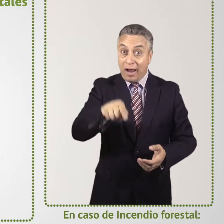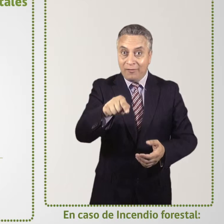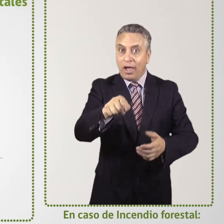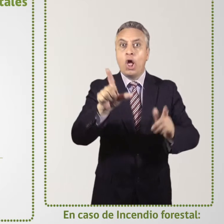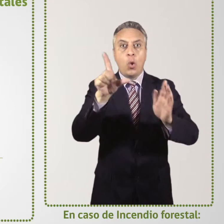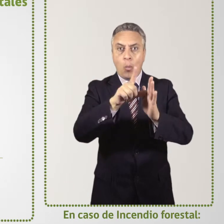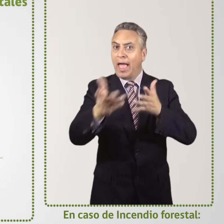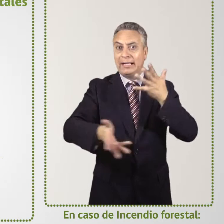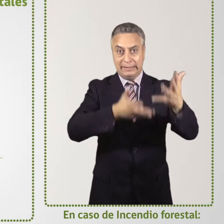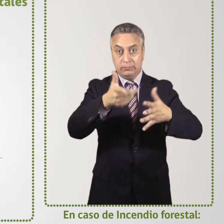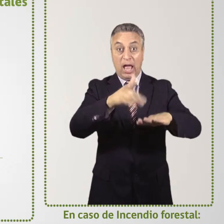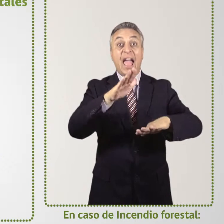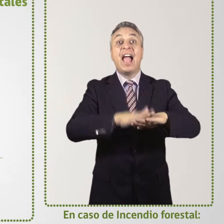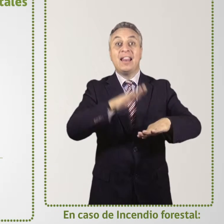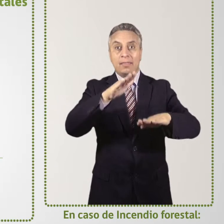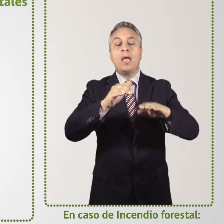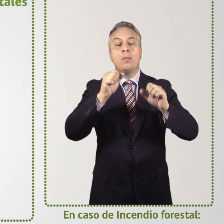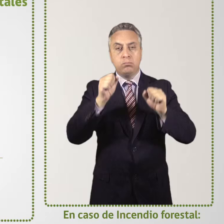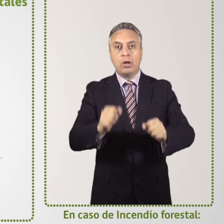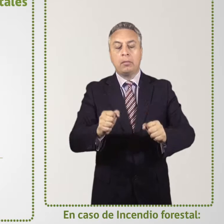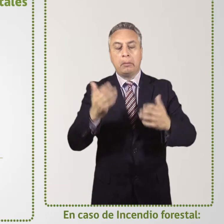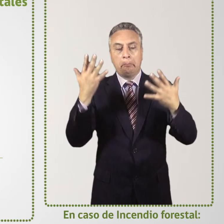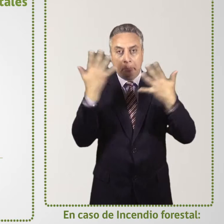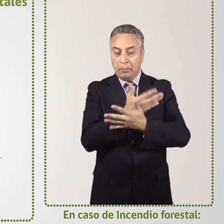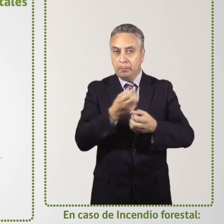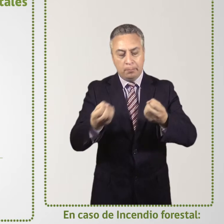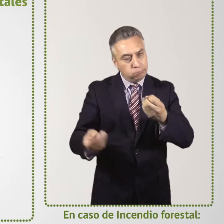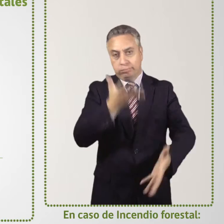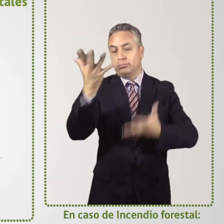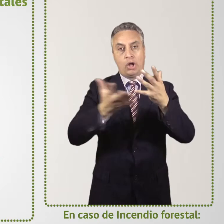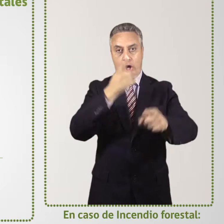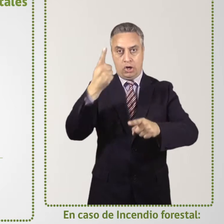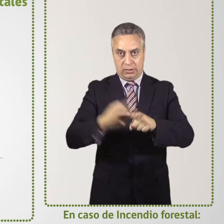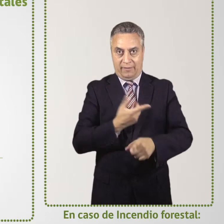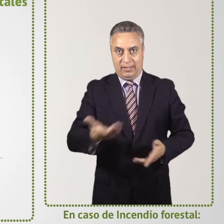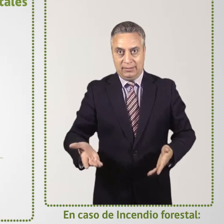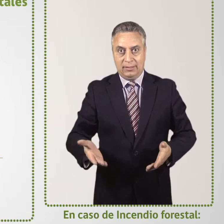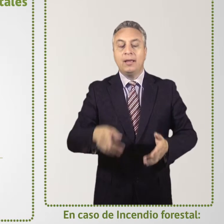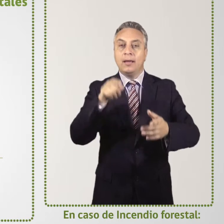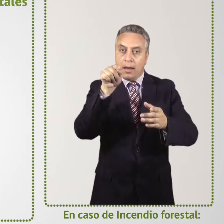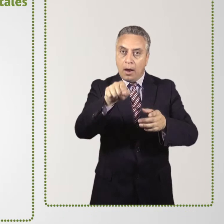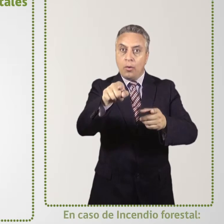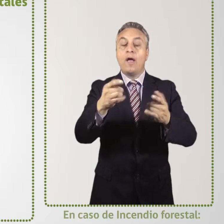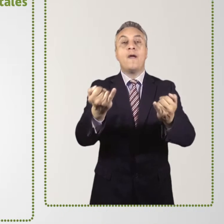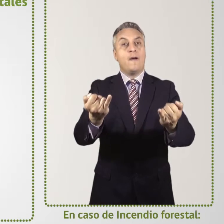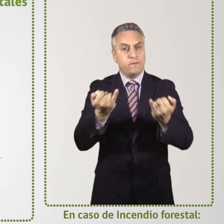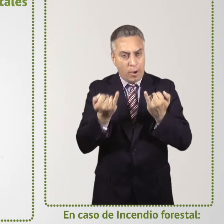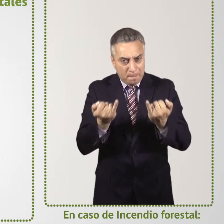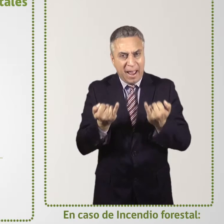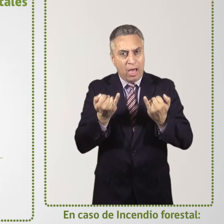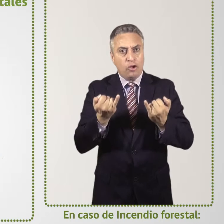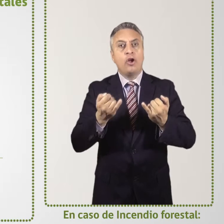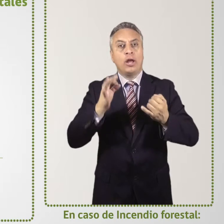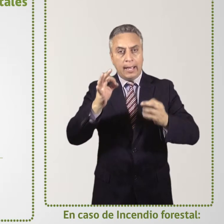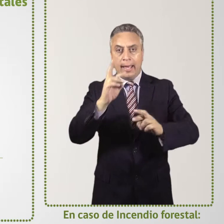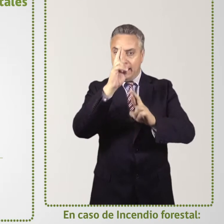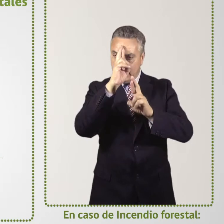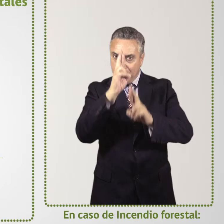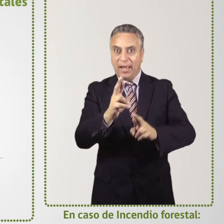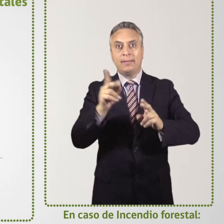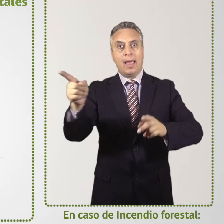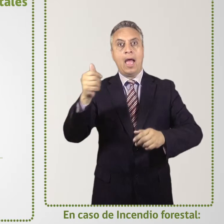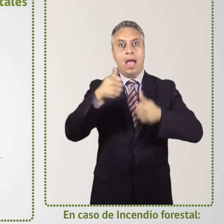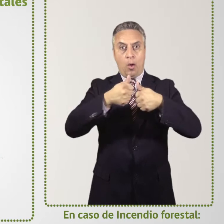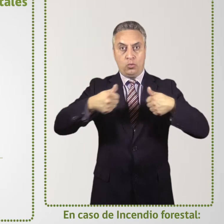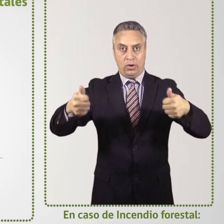No vuelvas a un área quemada. Los sitios calientes pueden reactivarse sin previo aviso. Mantente informado